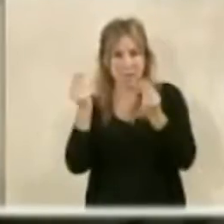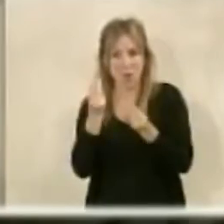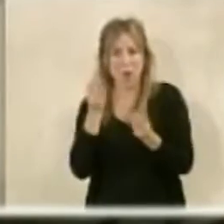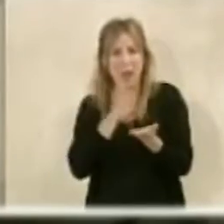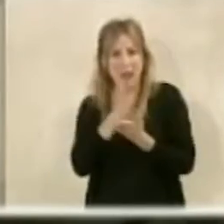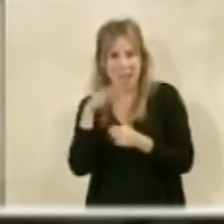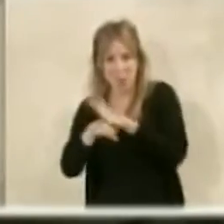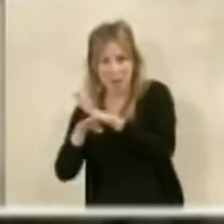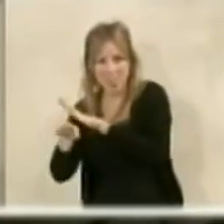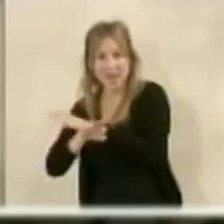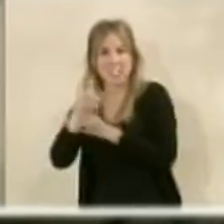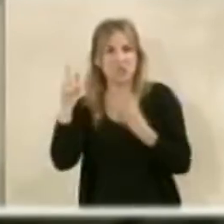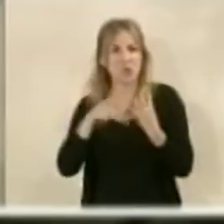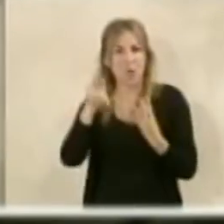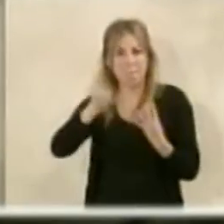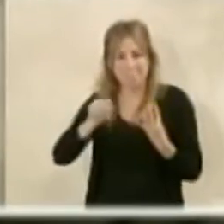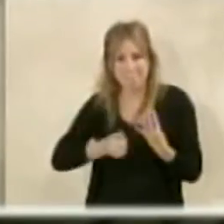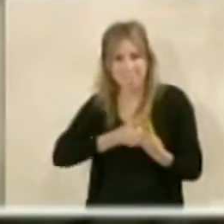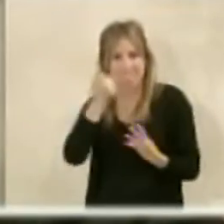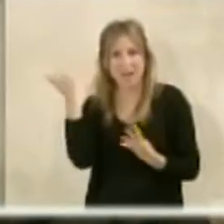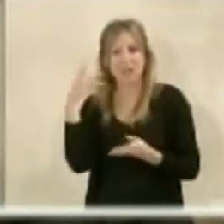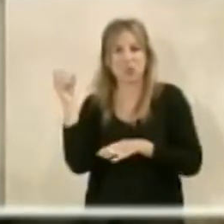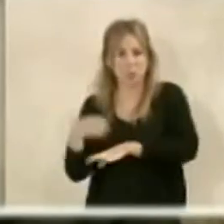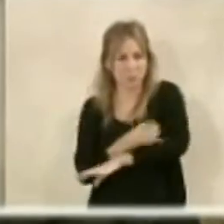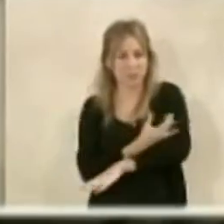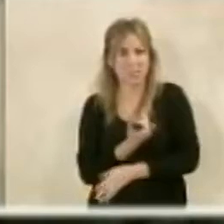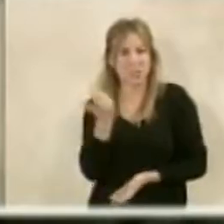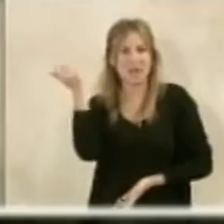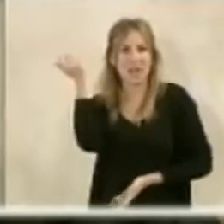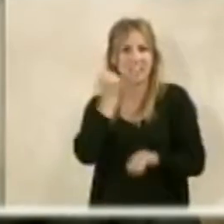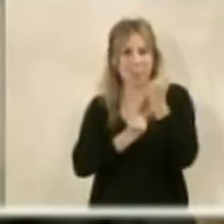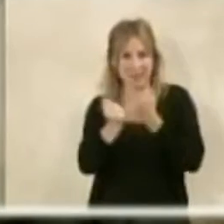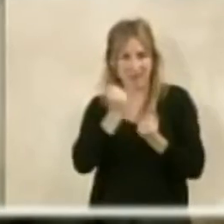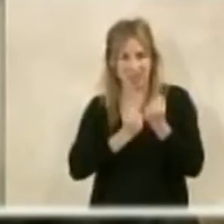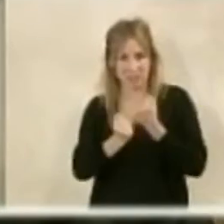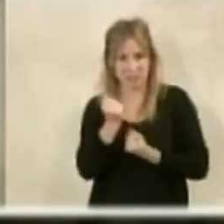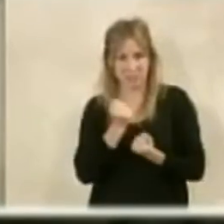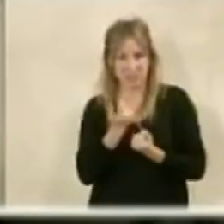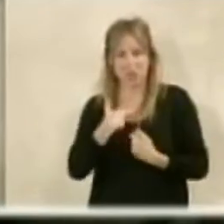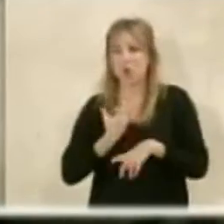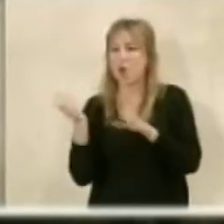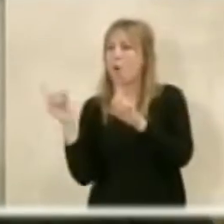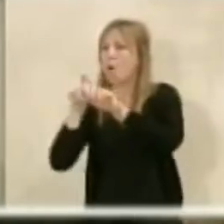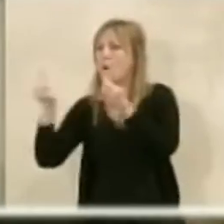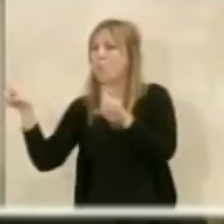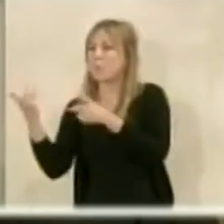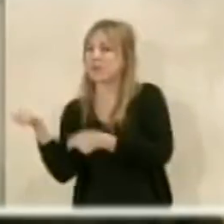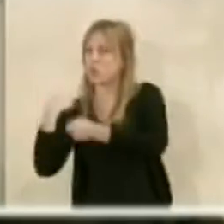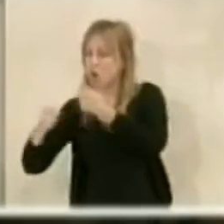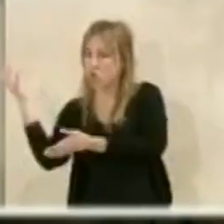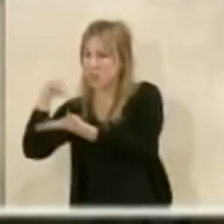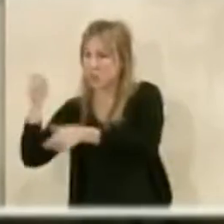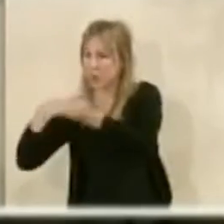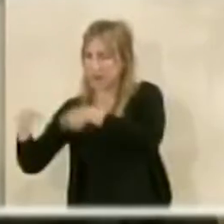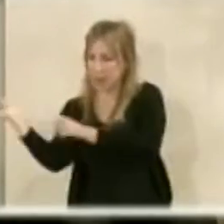accesos, es tener vuelos más baratos, es tener conexiones ferroviarias. Es decir, eso es la capitalidad. No solamente que venga un centro comercial, o no, que está muy